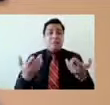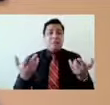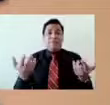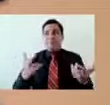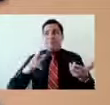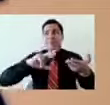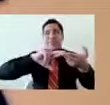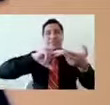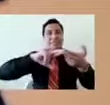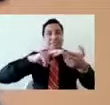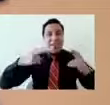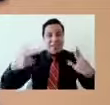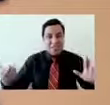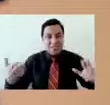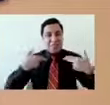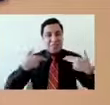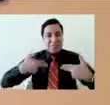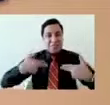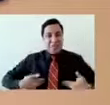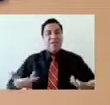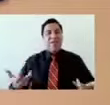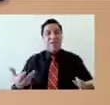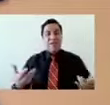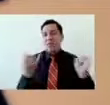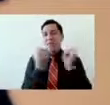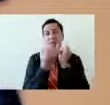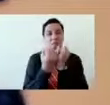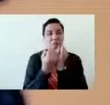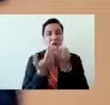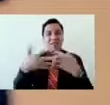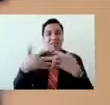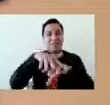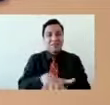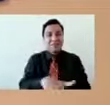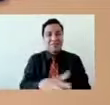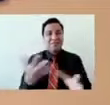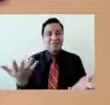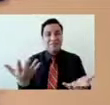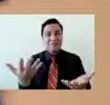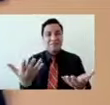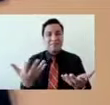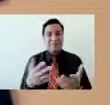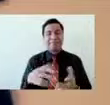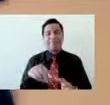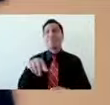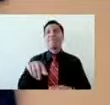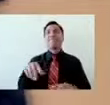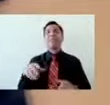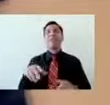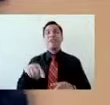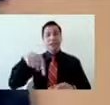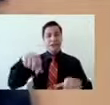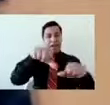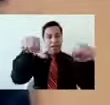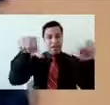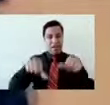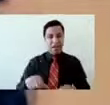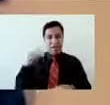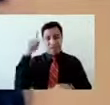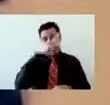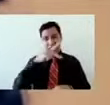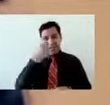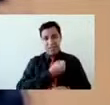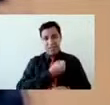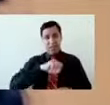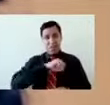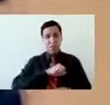reaprender y resignificar a comunicarnos. En el Departamento de Psiquiatría y Salud Mental, nosotros seguimos trabajando, se da